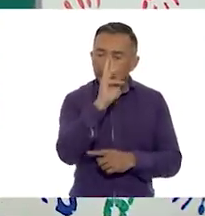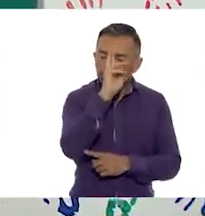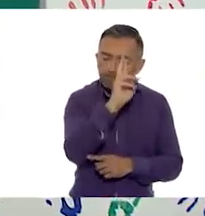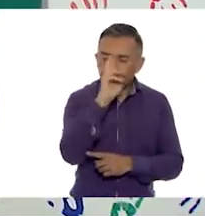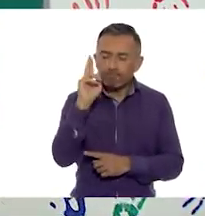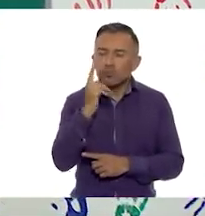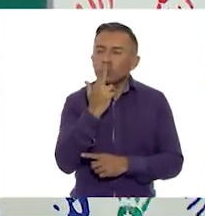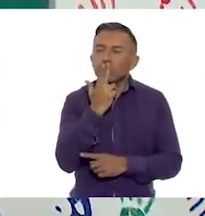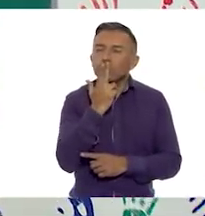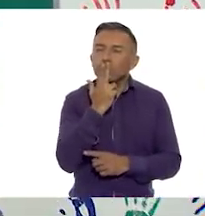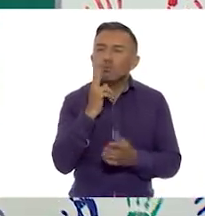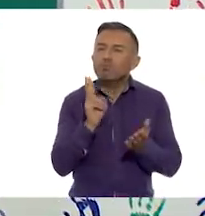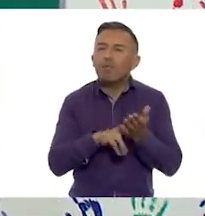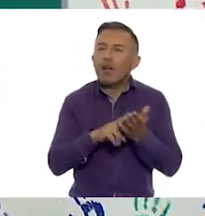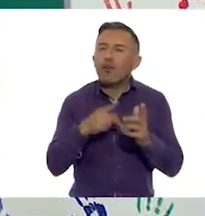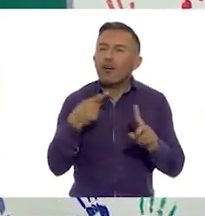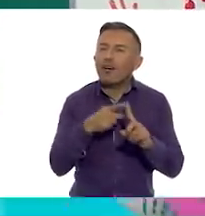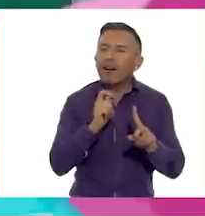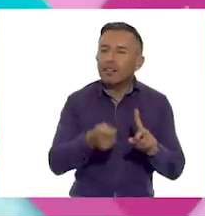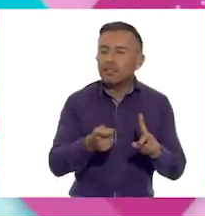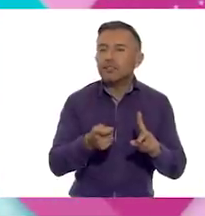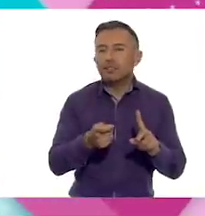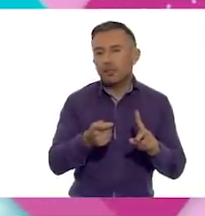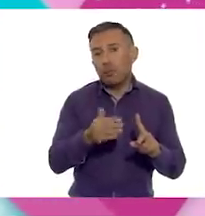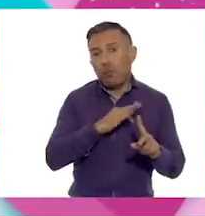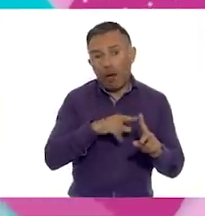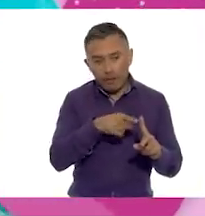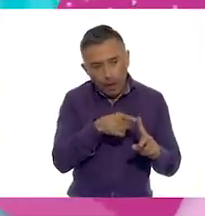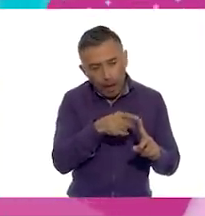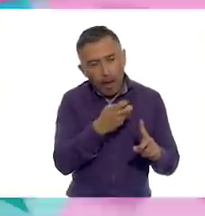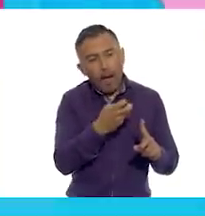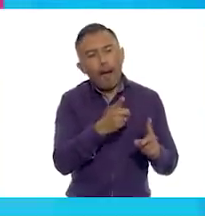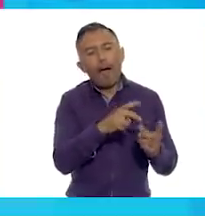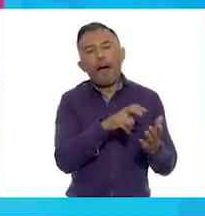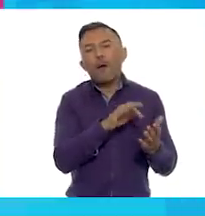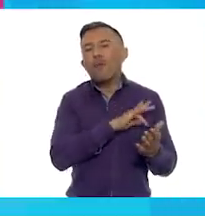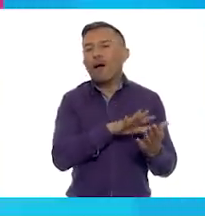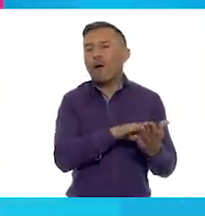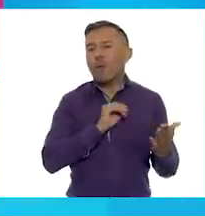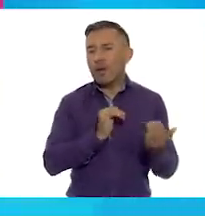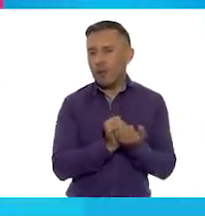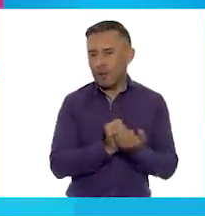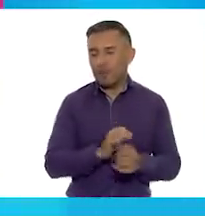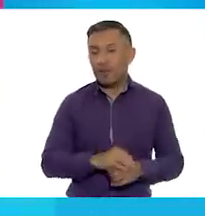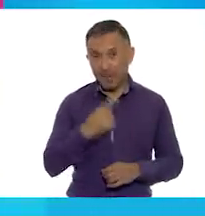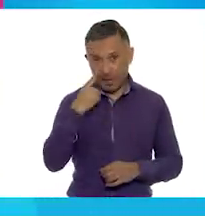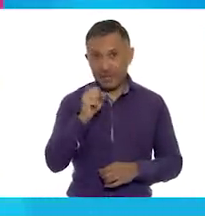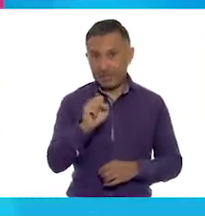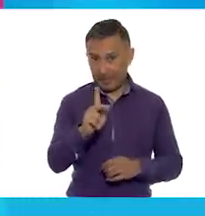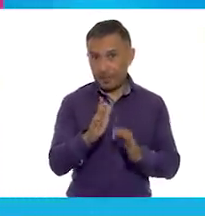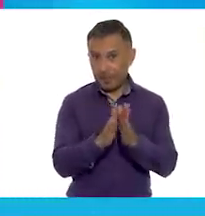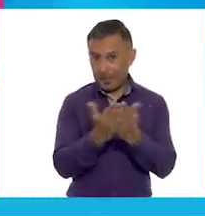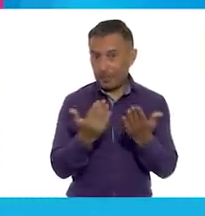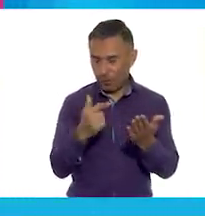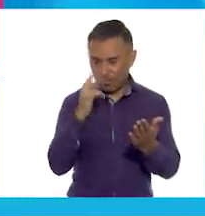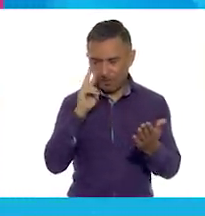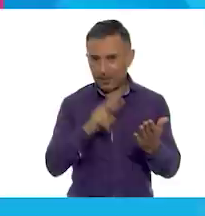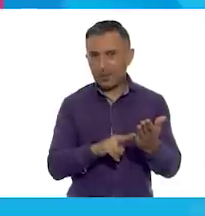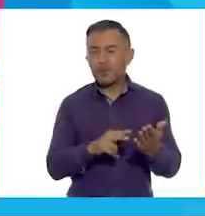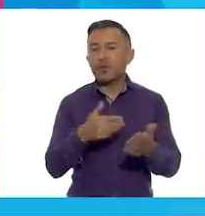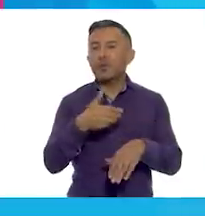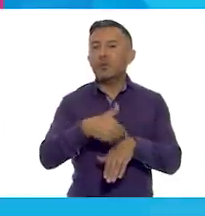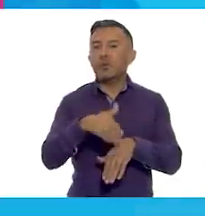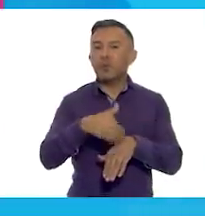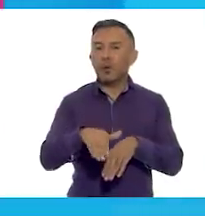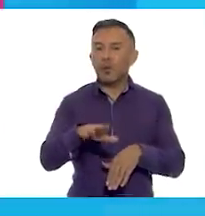con la intención de que podamos actuar como ellos. Vamos a revisar lo que dice el libro de texto. En la